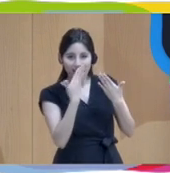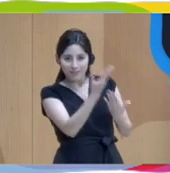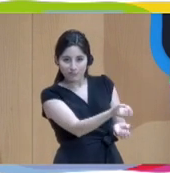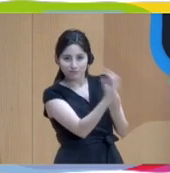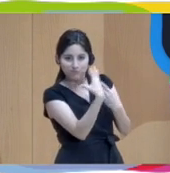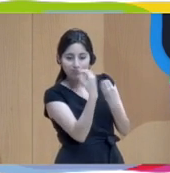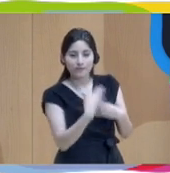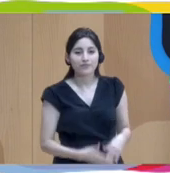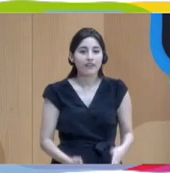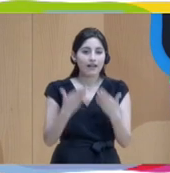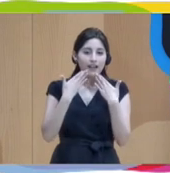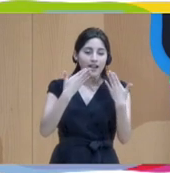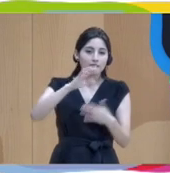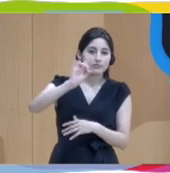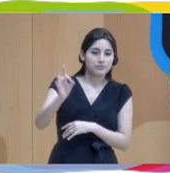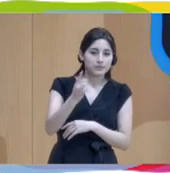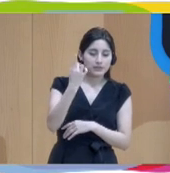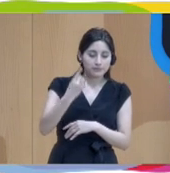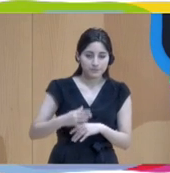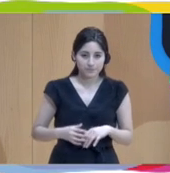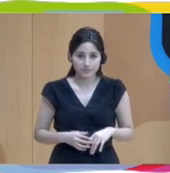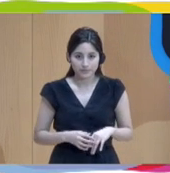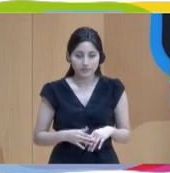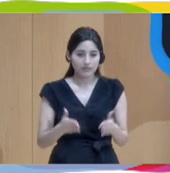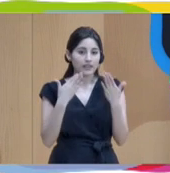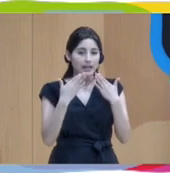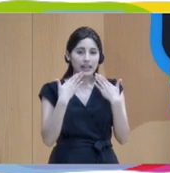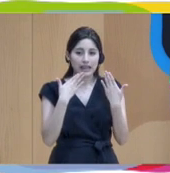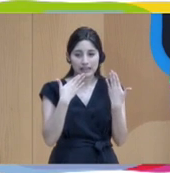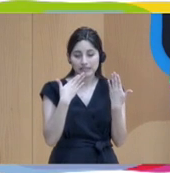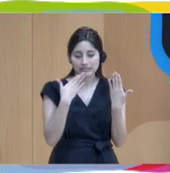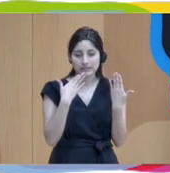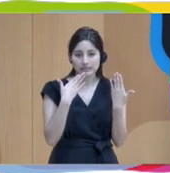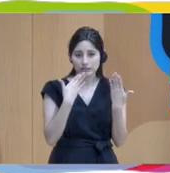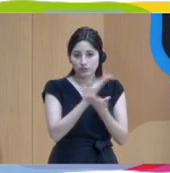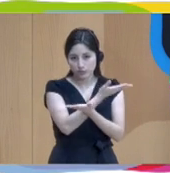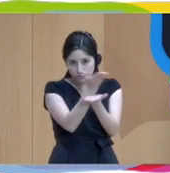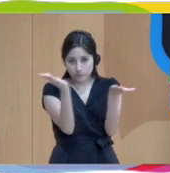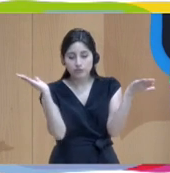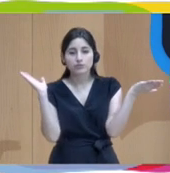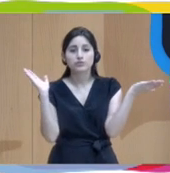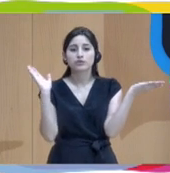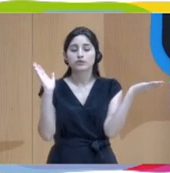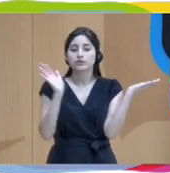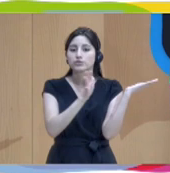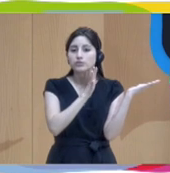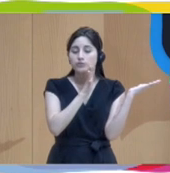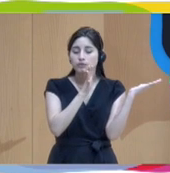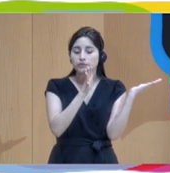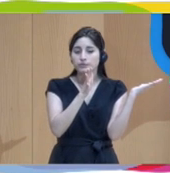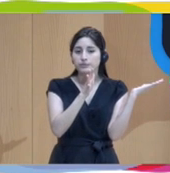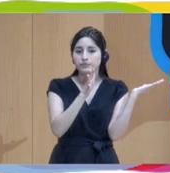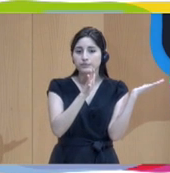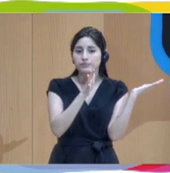thank you. And first of all, a lot of thanks for everybody, you, a possibility to be here with you. And